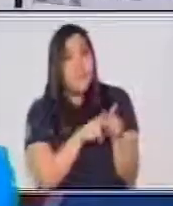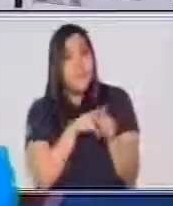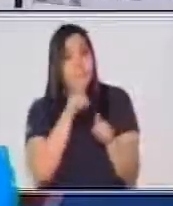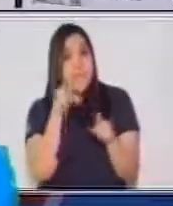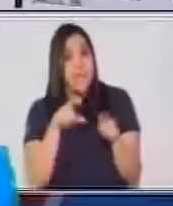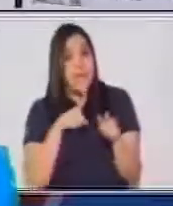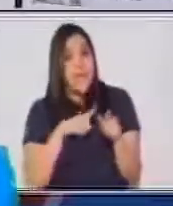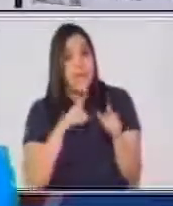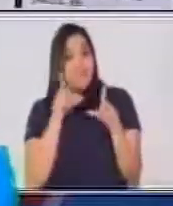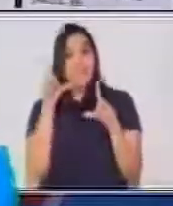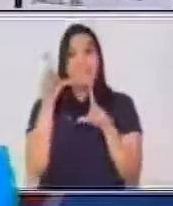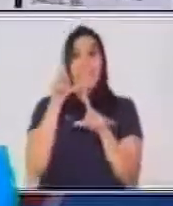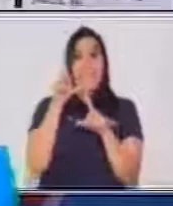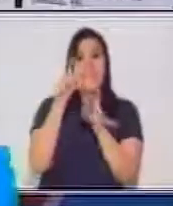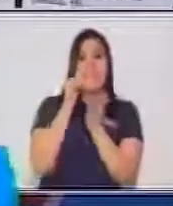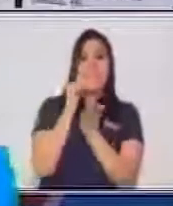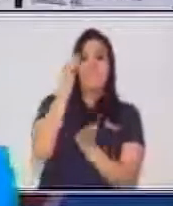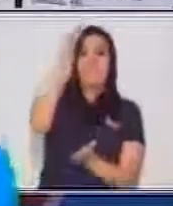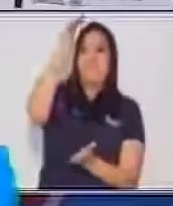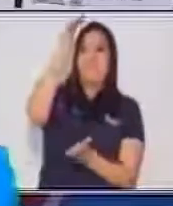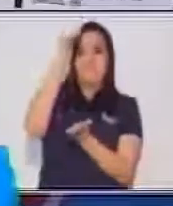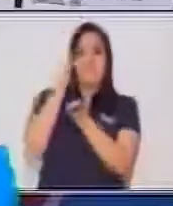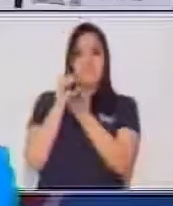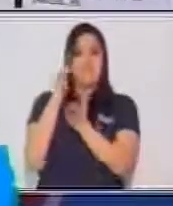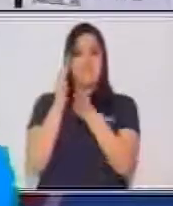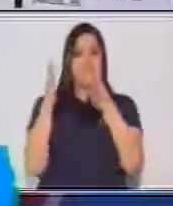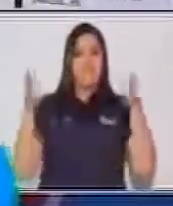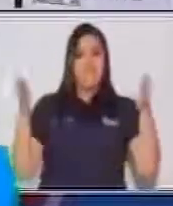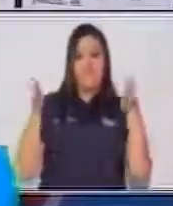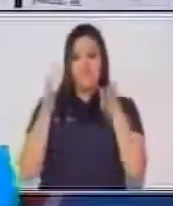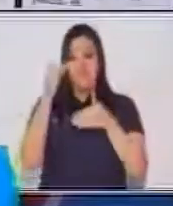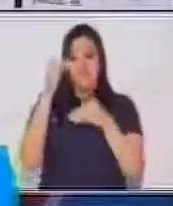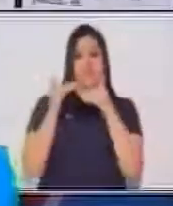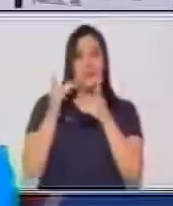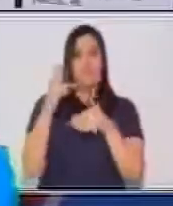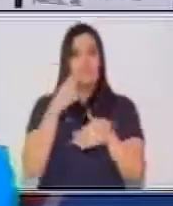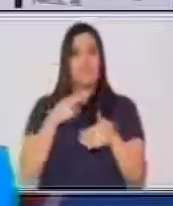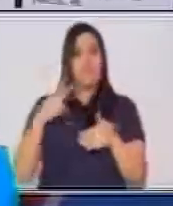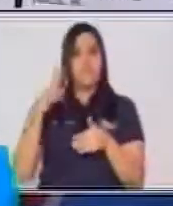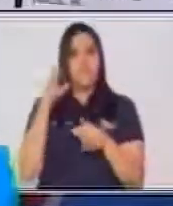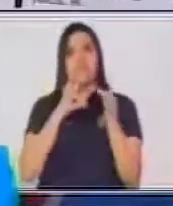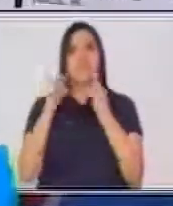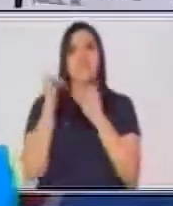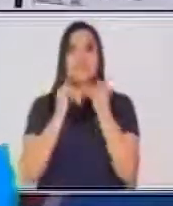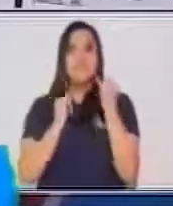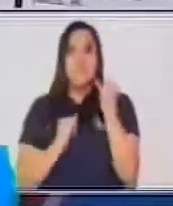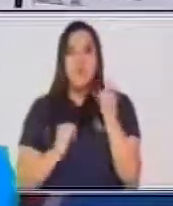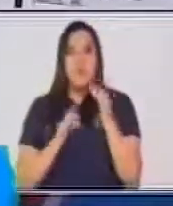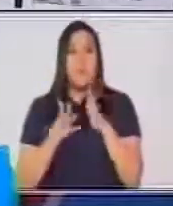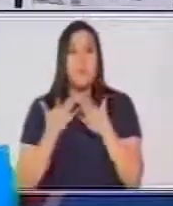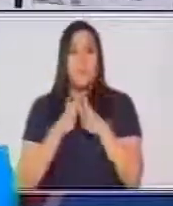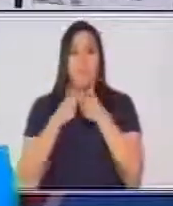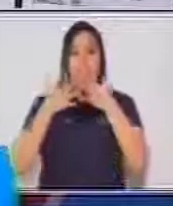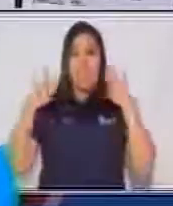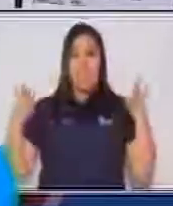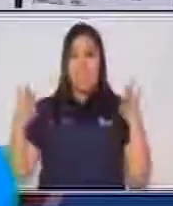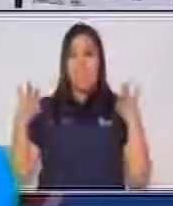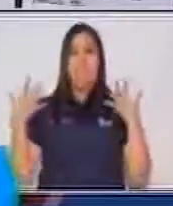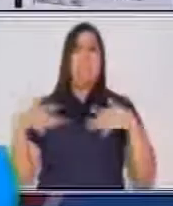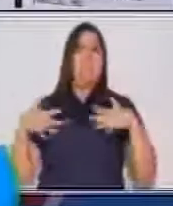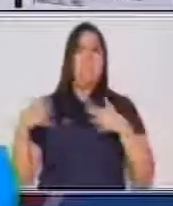tamaño de tu letra, el tamaño o los espacios de las imágenes que vas a colocar para que no sea un trifoliar